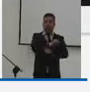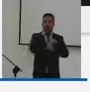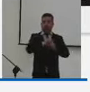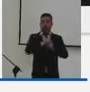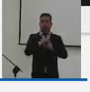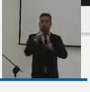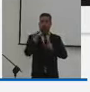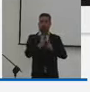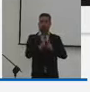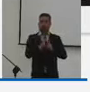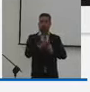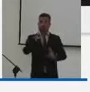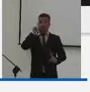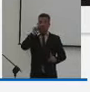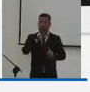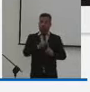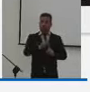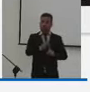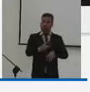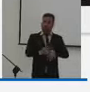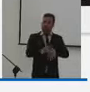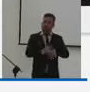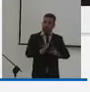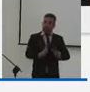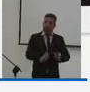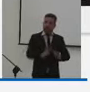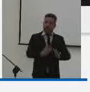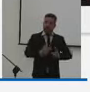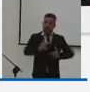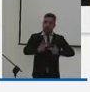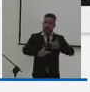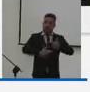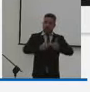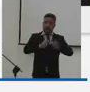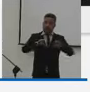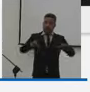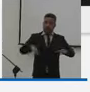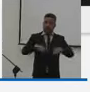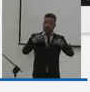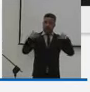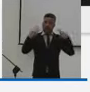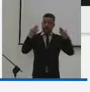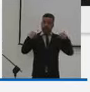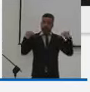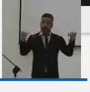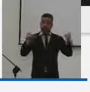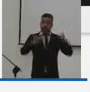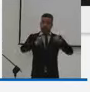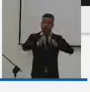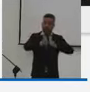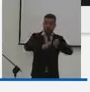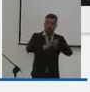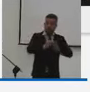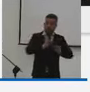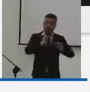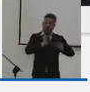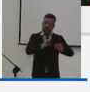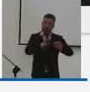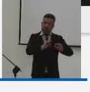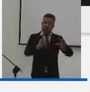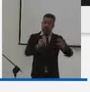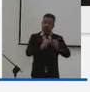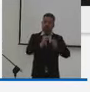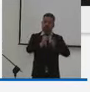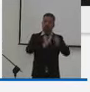y social, cuyo objeto es el fomento de la recreación, la actividad física, el deporte